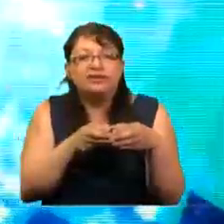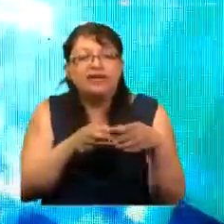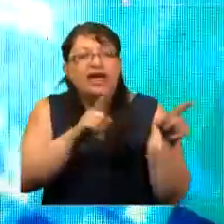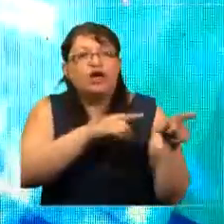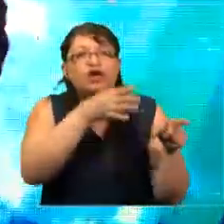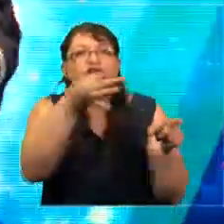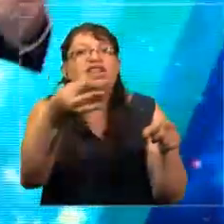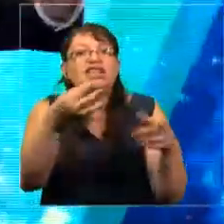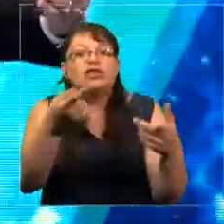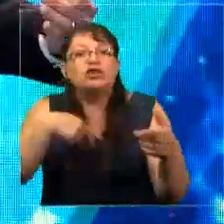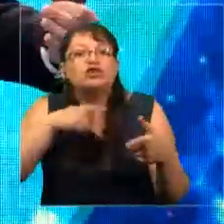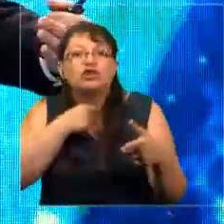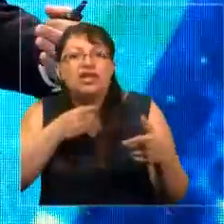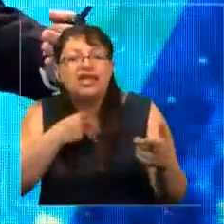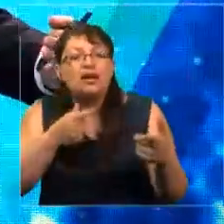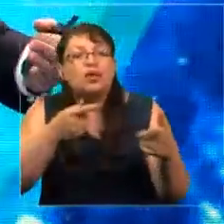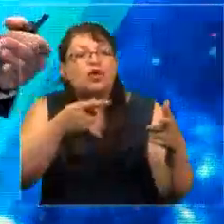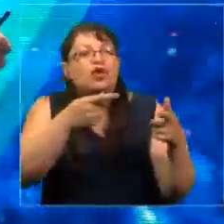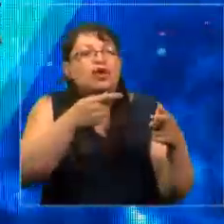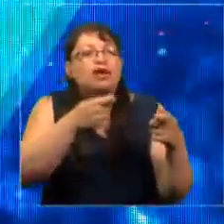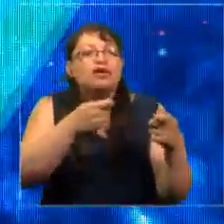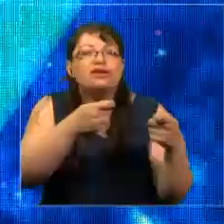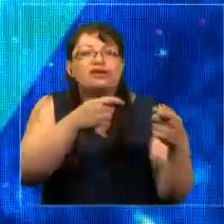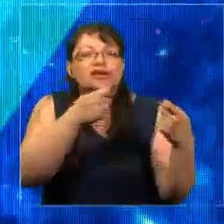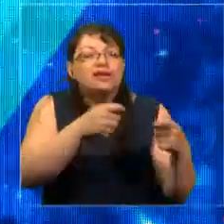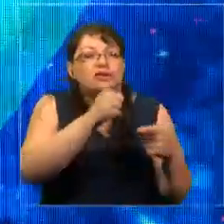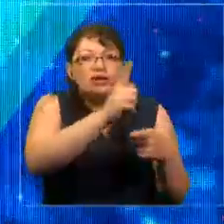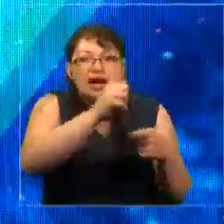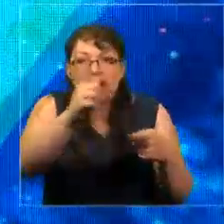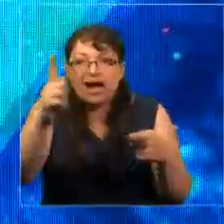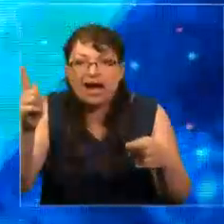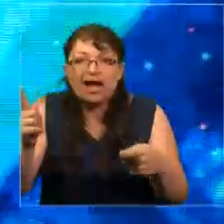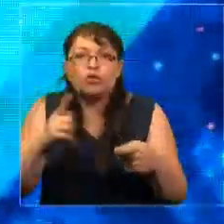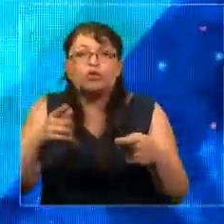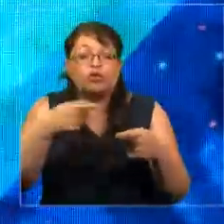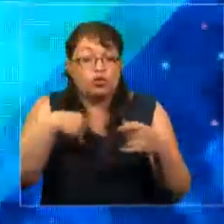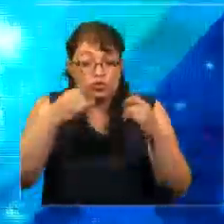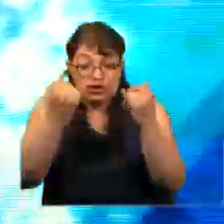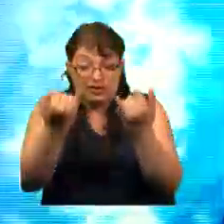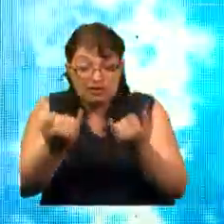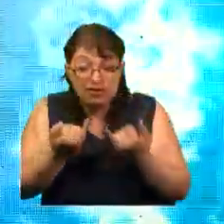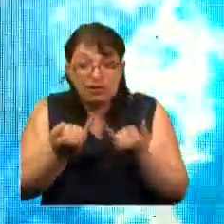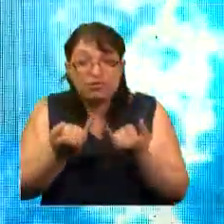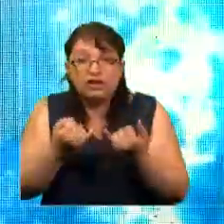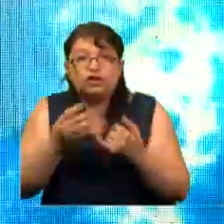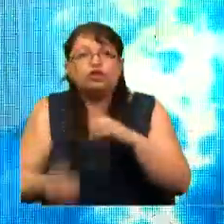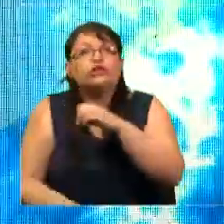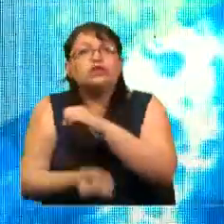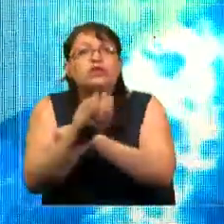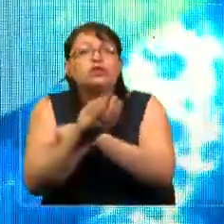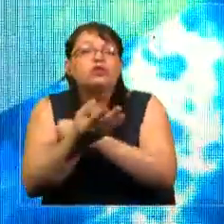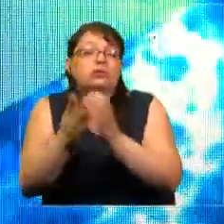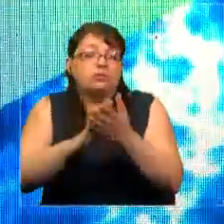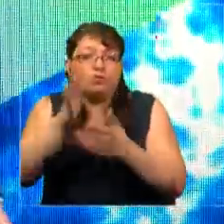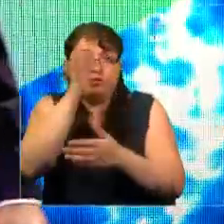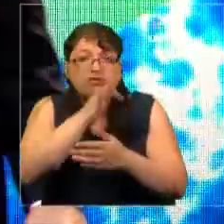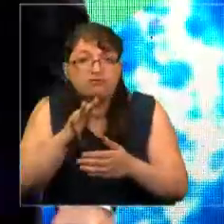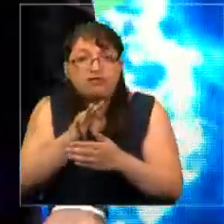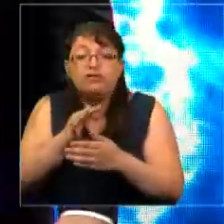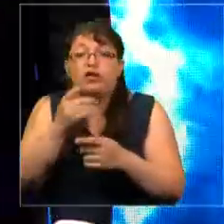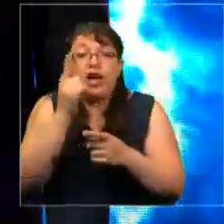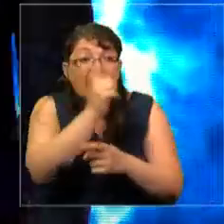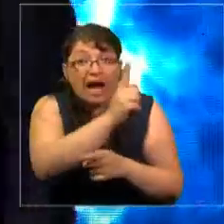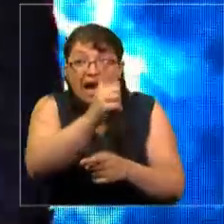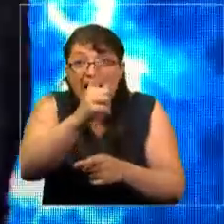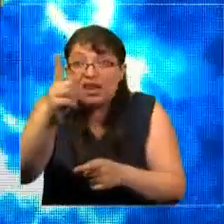que queremos, y tratarnos como votantes individuales. Nuestros archivos se suben a Facebook, y como un individuo, usted